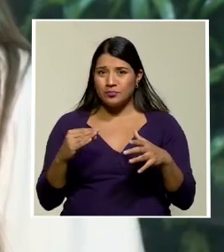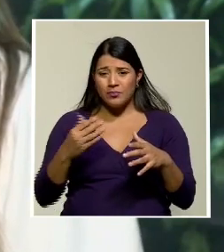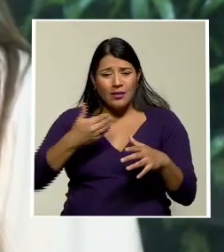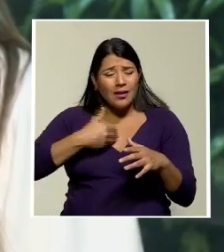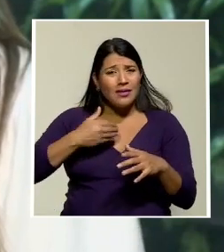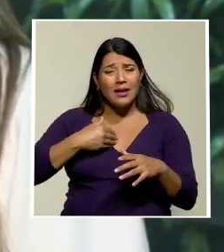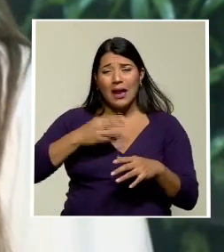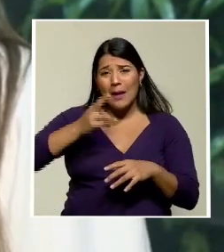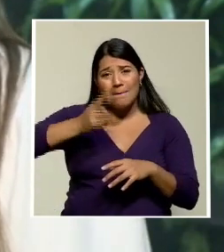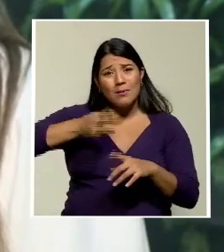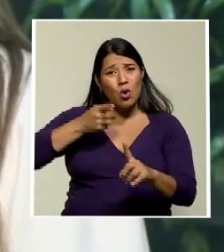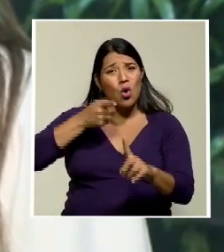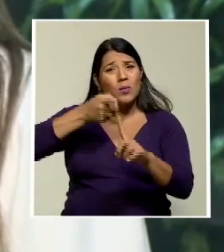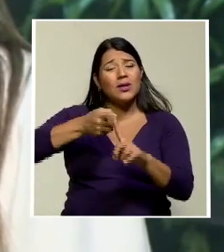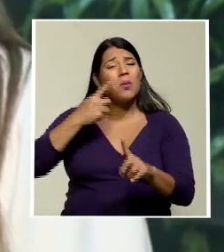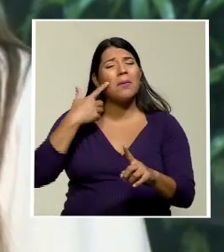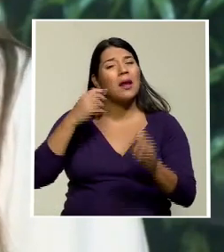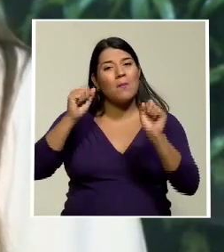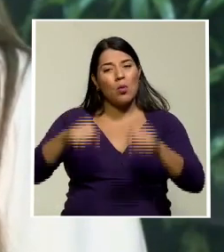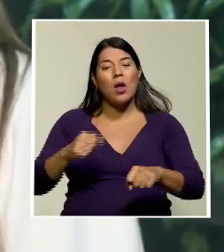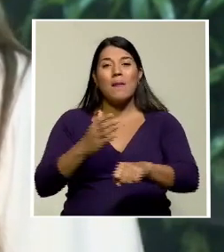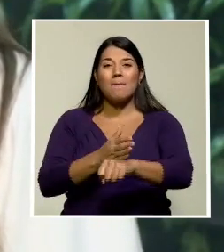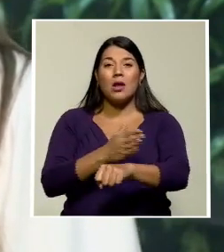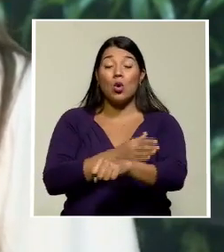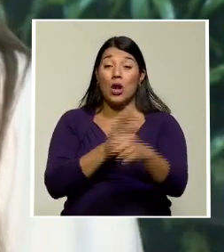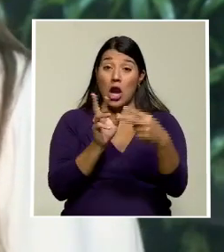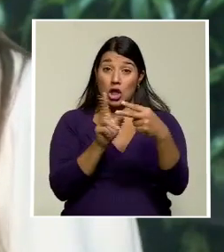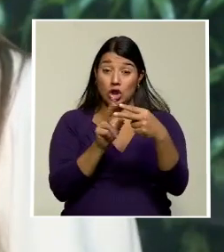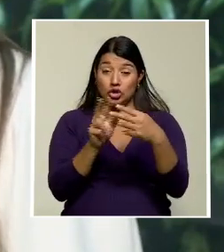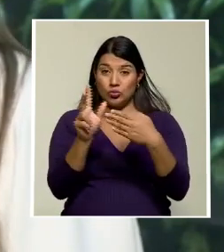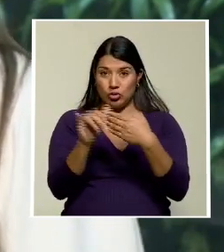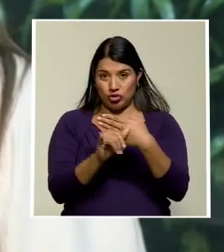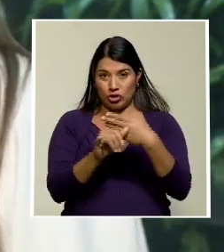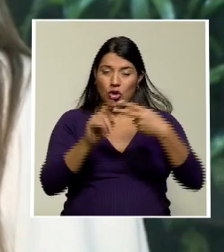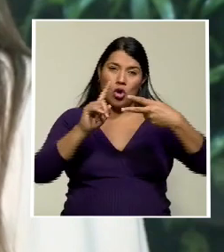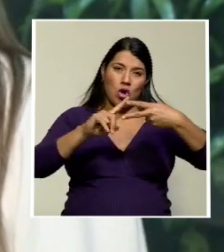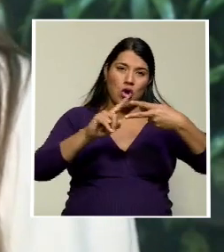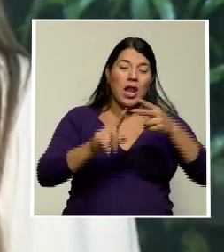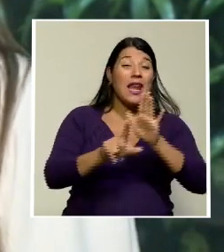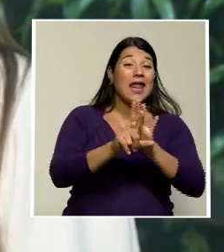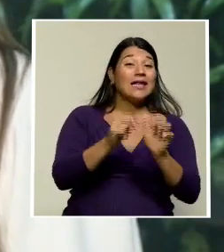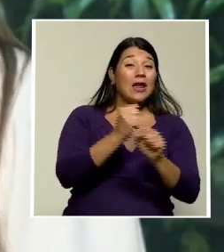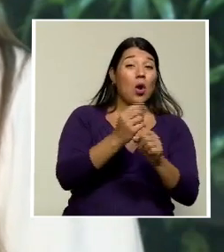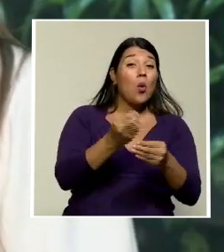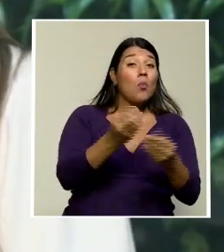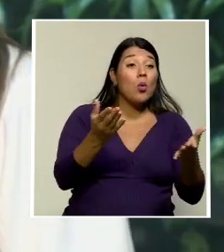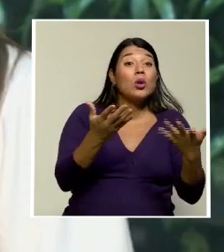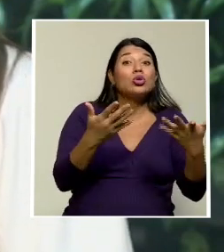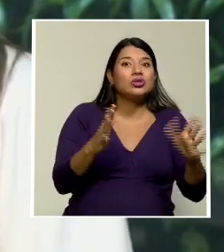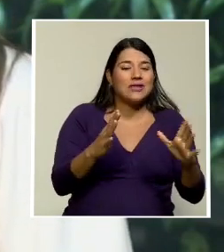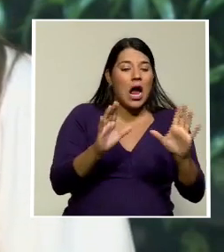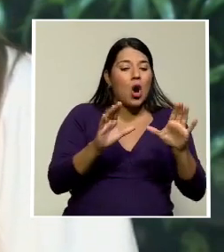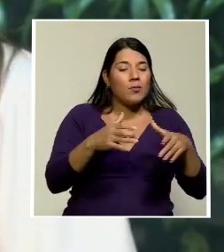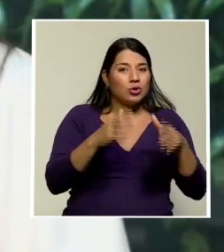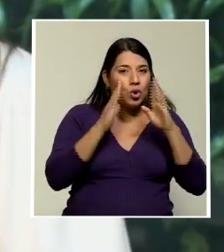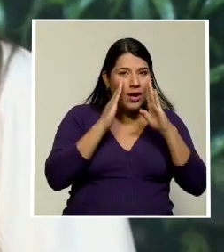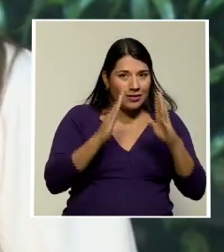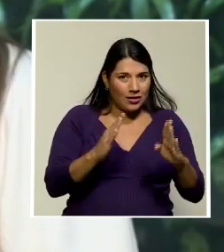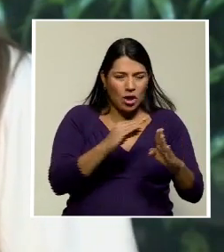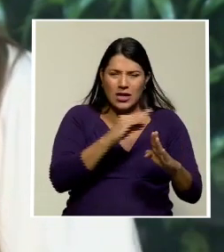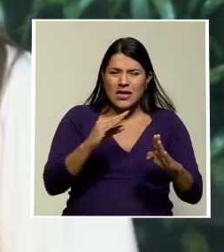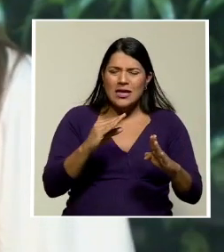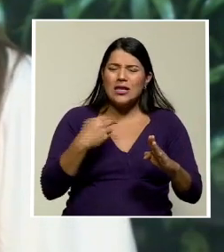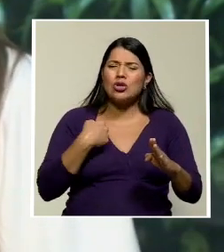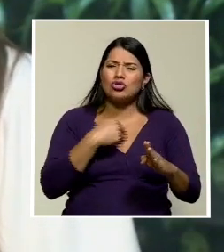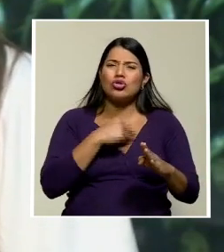de poder mejorar estos dos textos. Bueno, el empleo público ya salió de comisión y estamos realmente respaldando